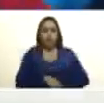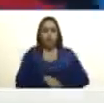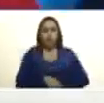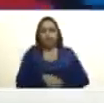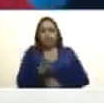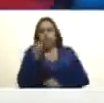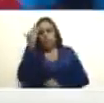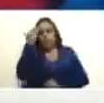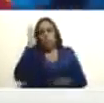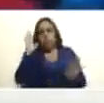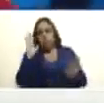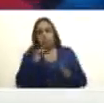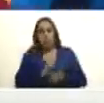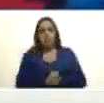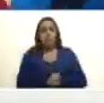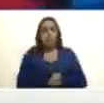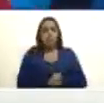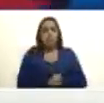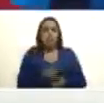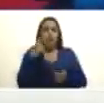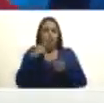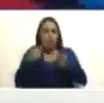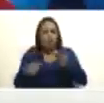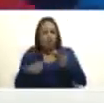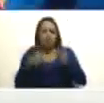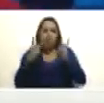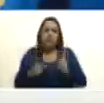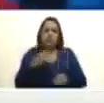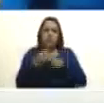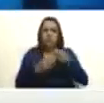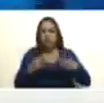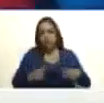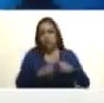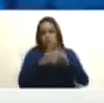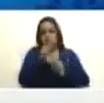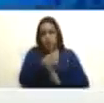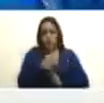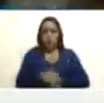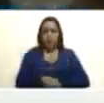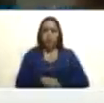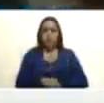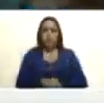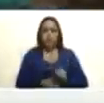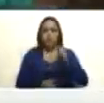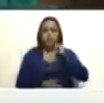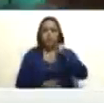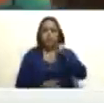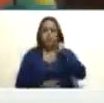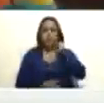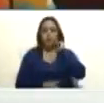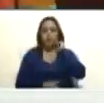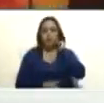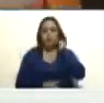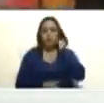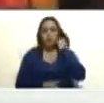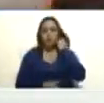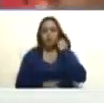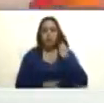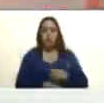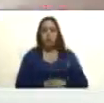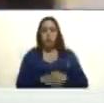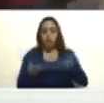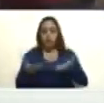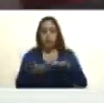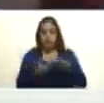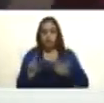sé las cosas nos llevaron a encontrarnos allí y recibimos el boletín el primer